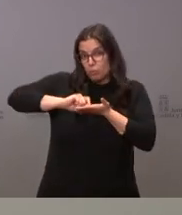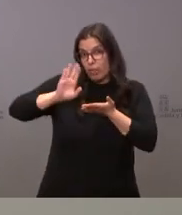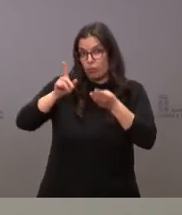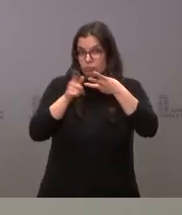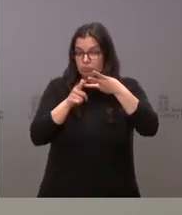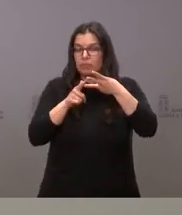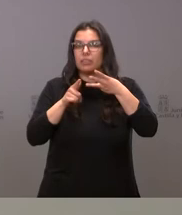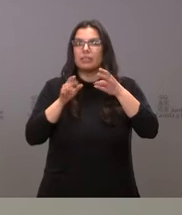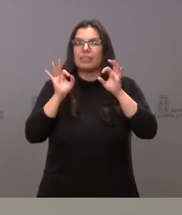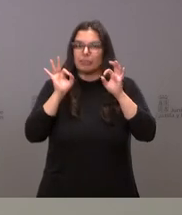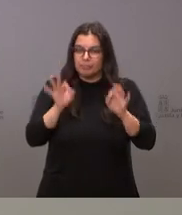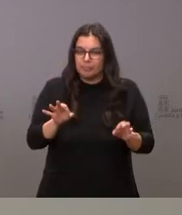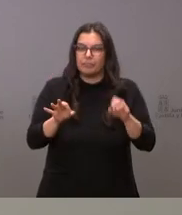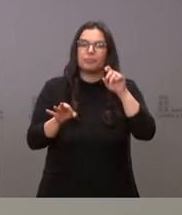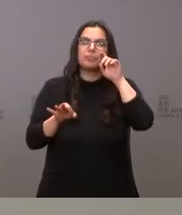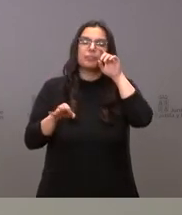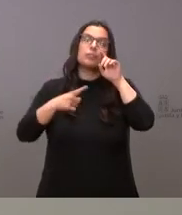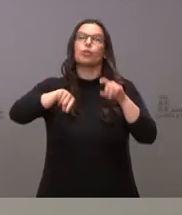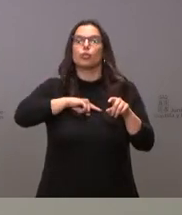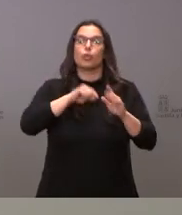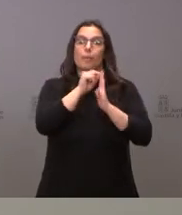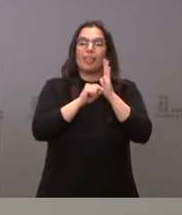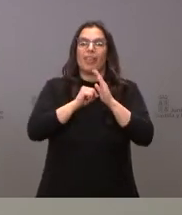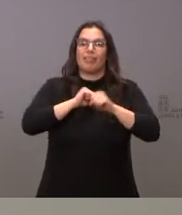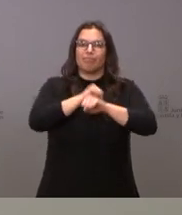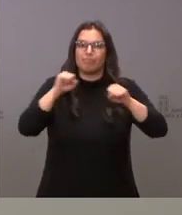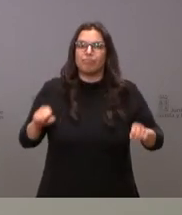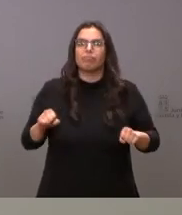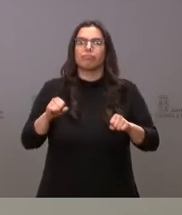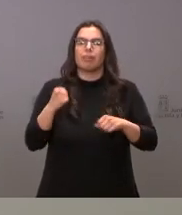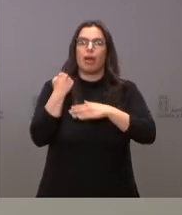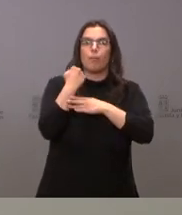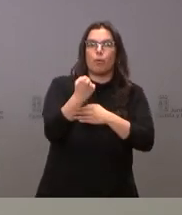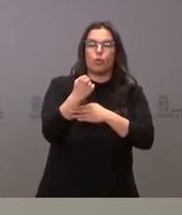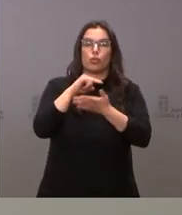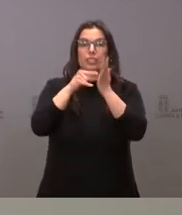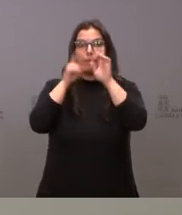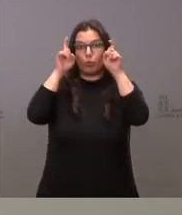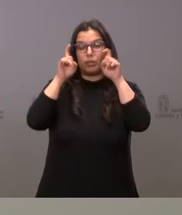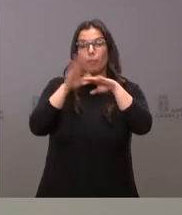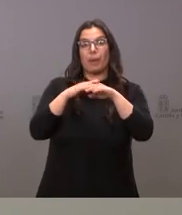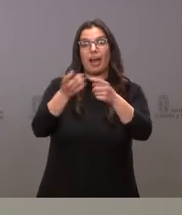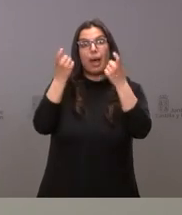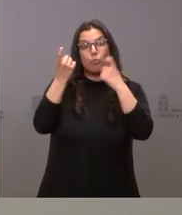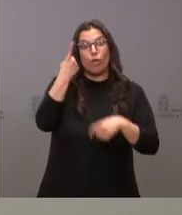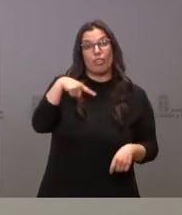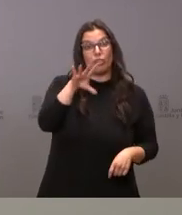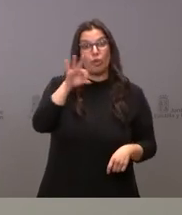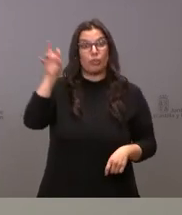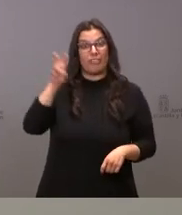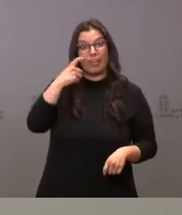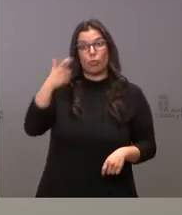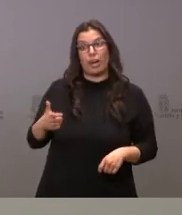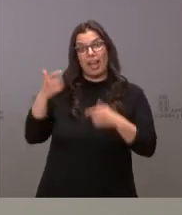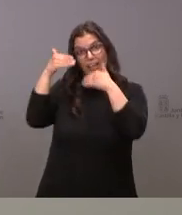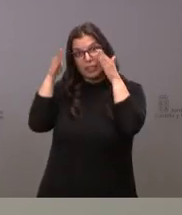efectivamente estamos teniendo que hacer estas medidas de refuerzo y apoyo en sistema educativo para atender a estas 150 personas 150 alumnos de Ucrania que ya están